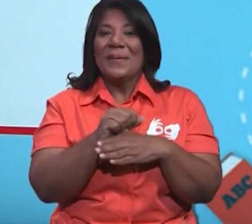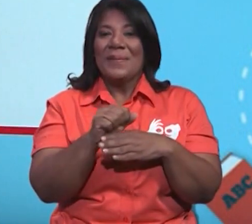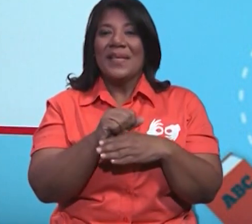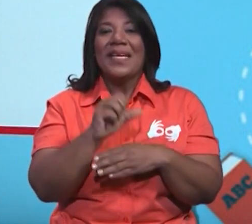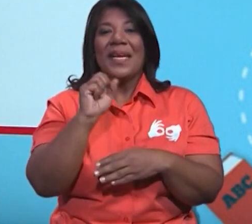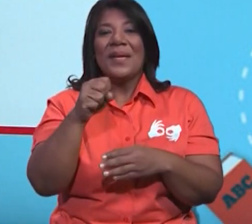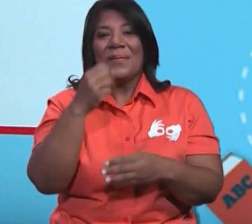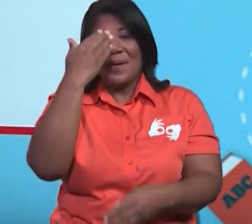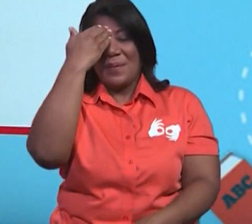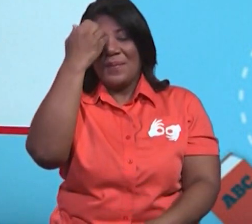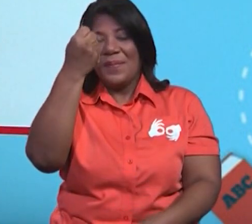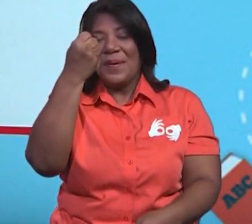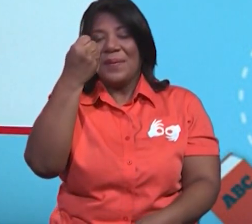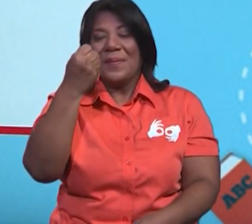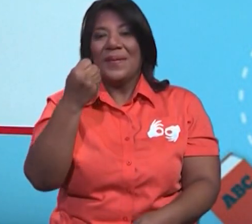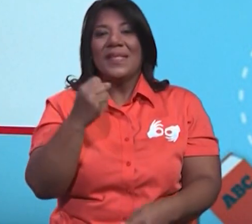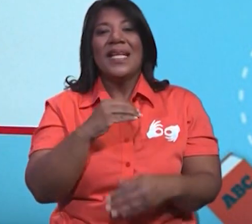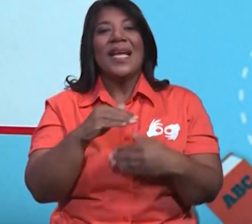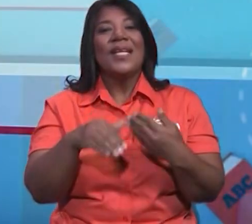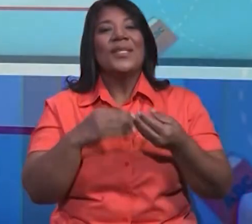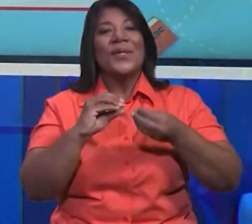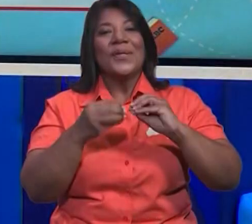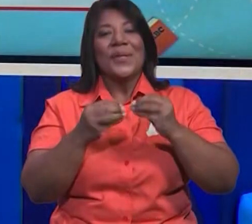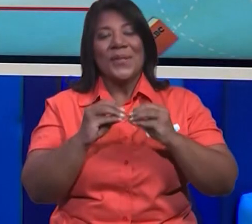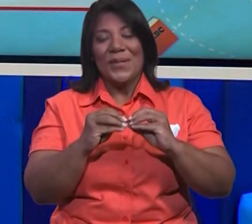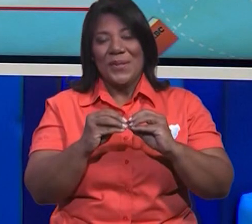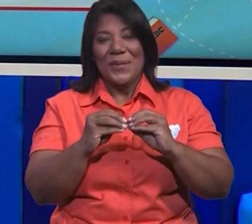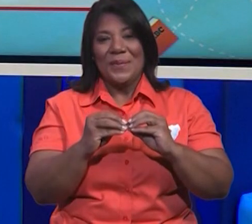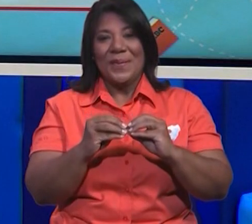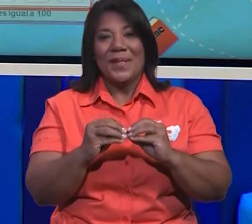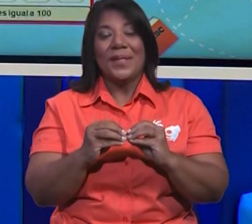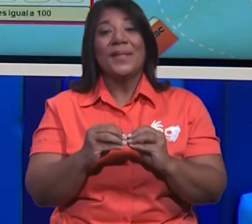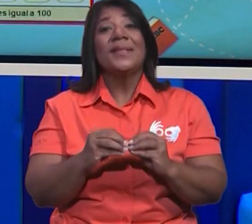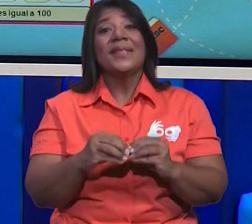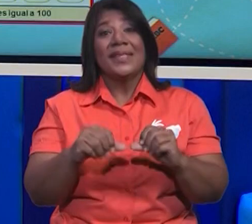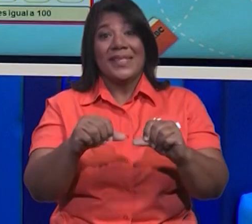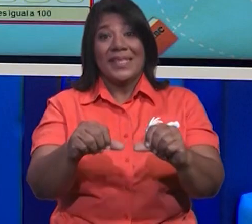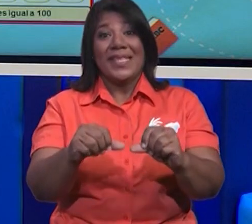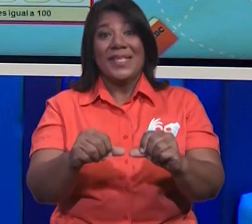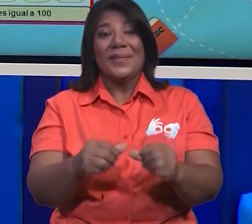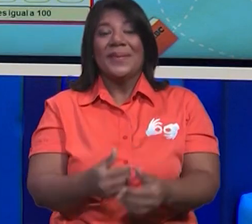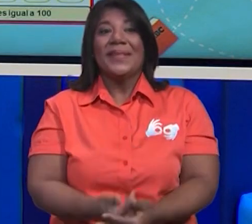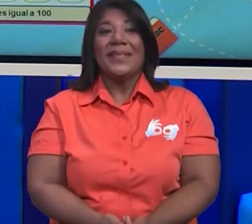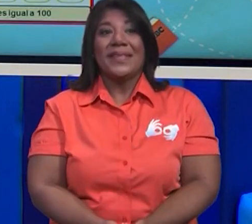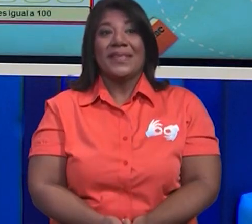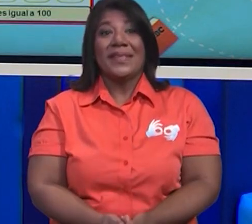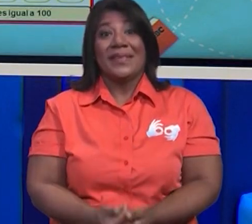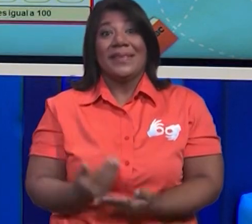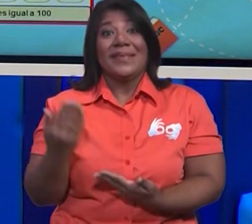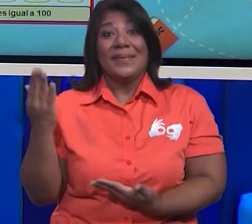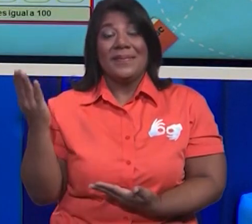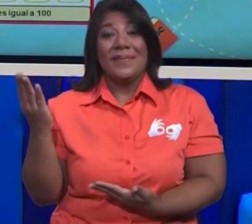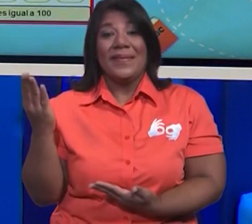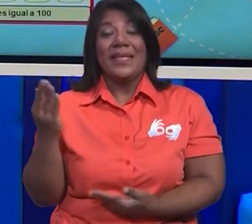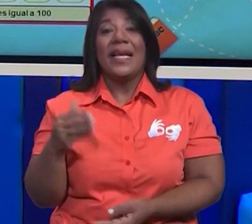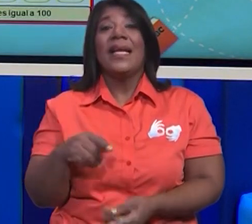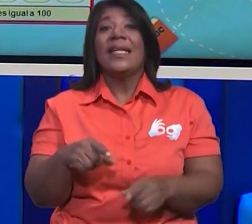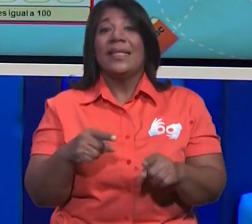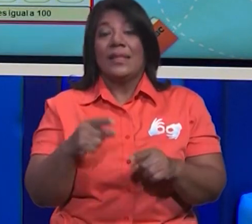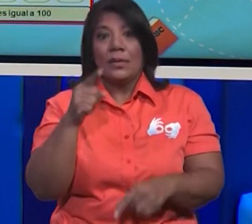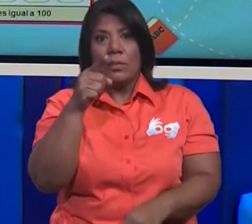reforzar y a memorizar mejor los nombres de los números. Así que chicos, continuamos. Mira lo que tengo aquí. Un